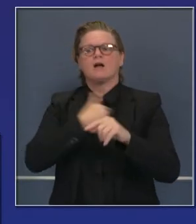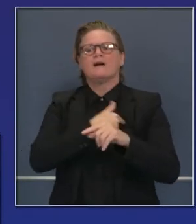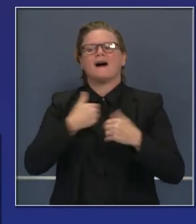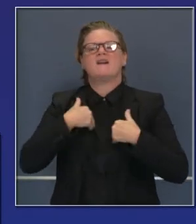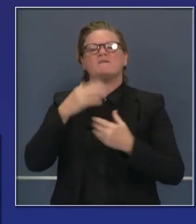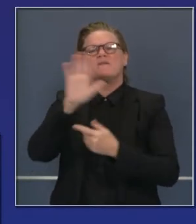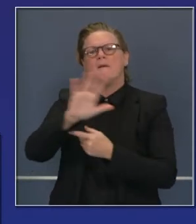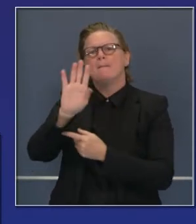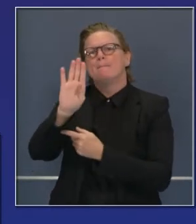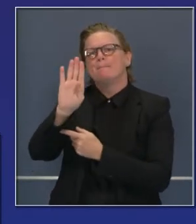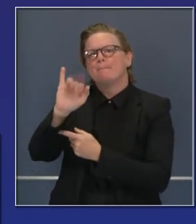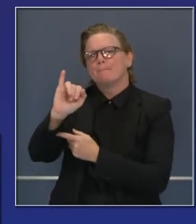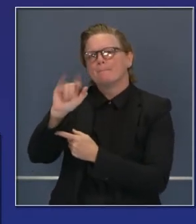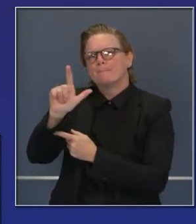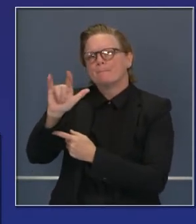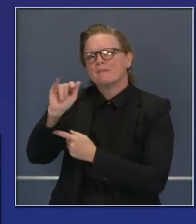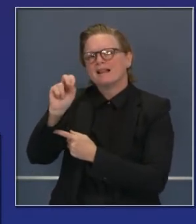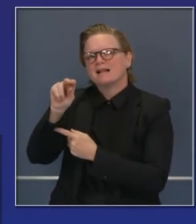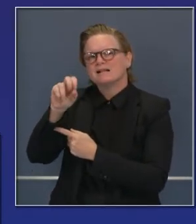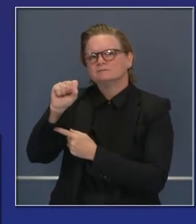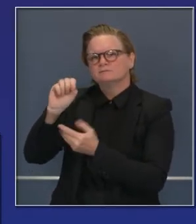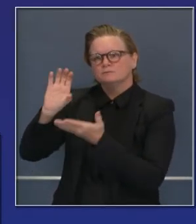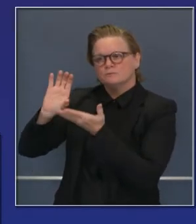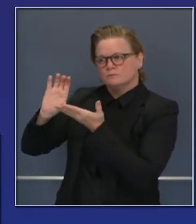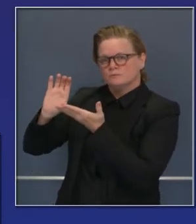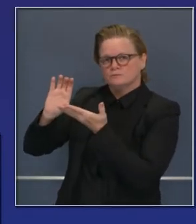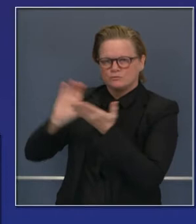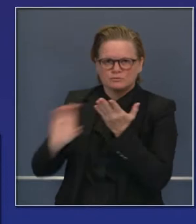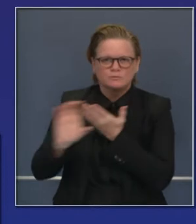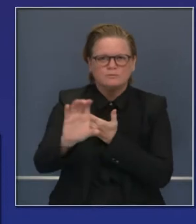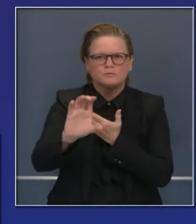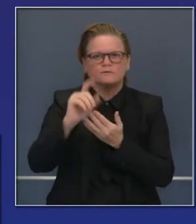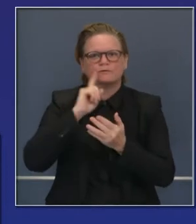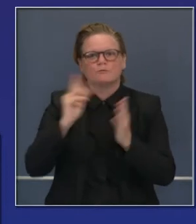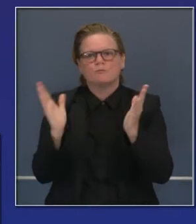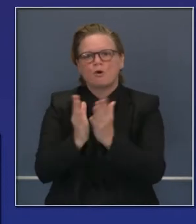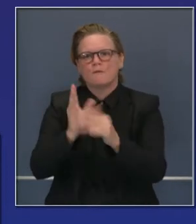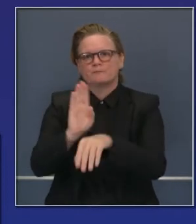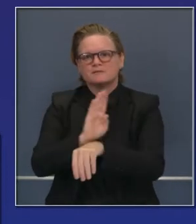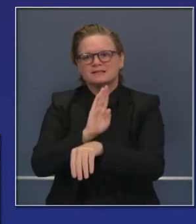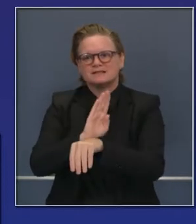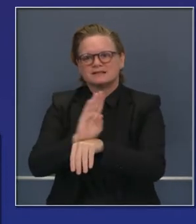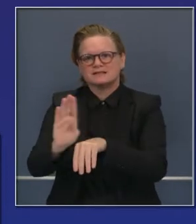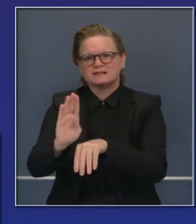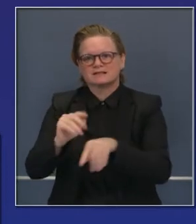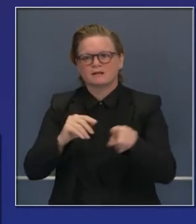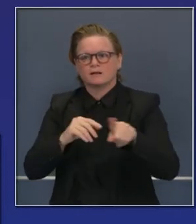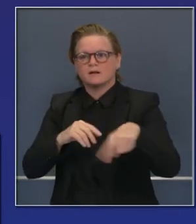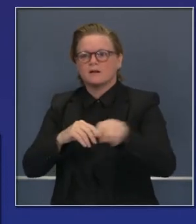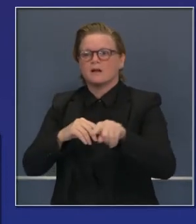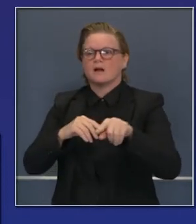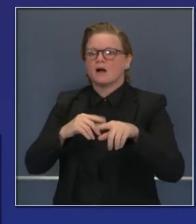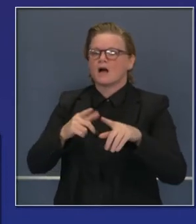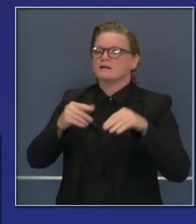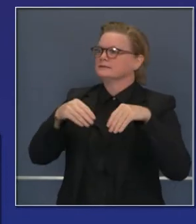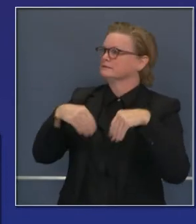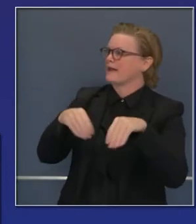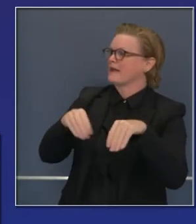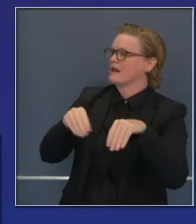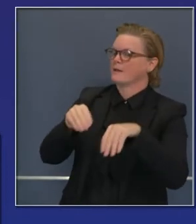miles de millones de dólares en oportunidades para pequeños negocios que deben impuestos